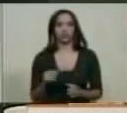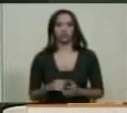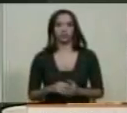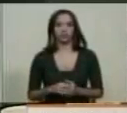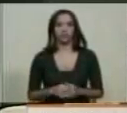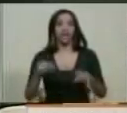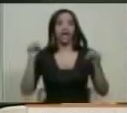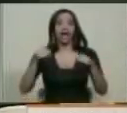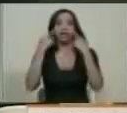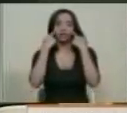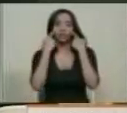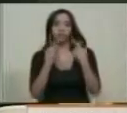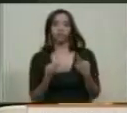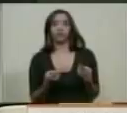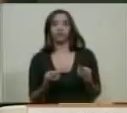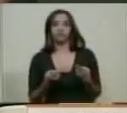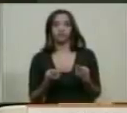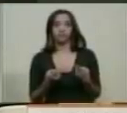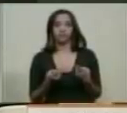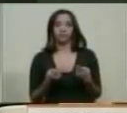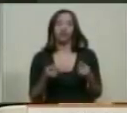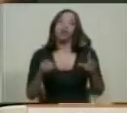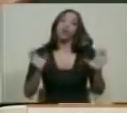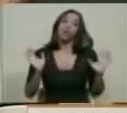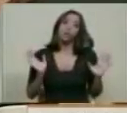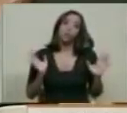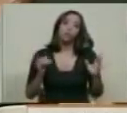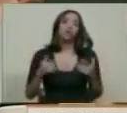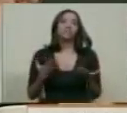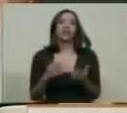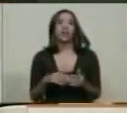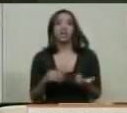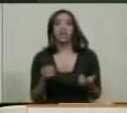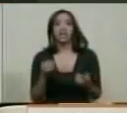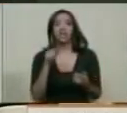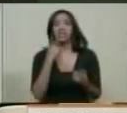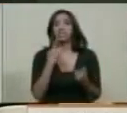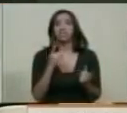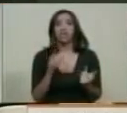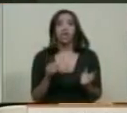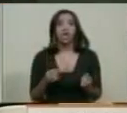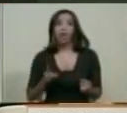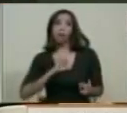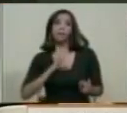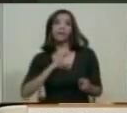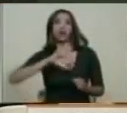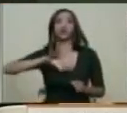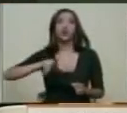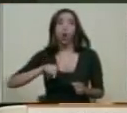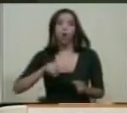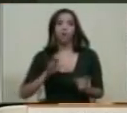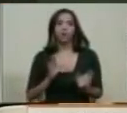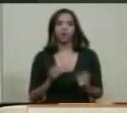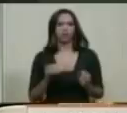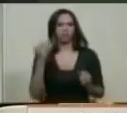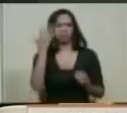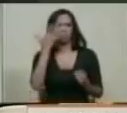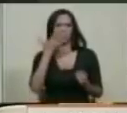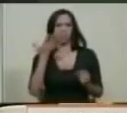aquí lo estamos viendo. Por eso es que, esa frase de Joseph Prud, donde la propiedad es un robo, como que parece que